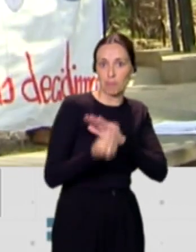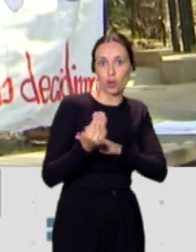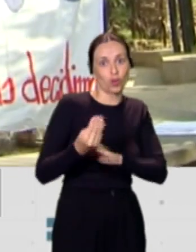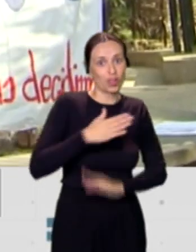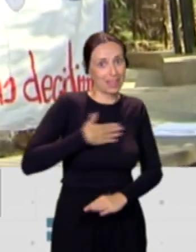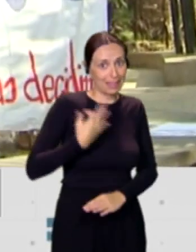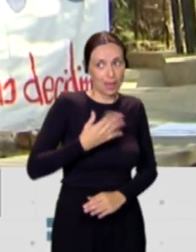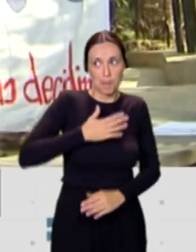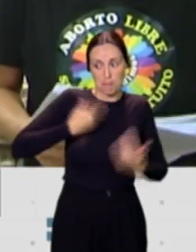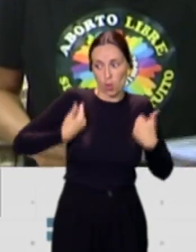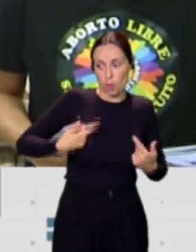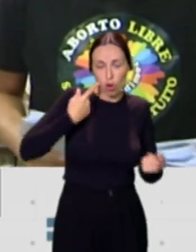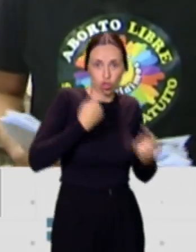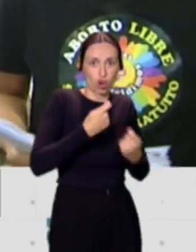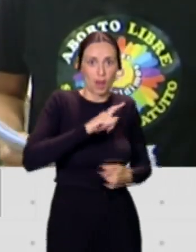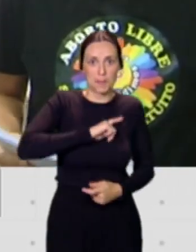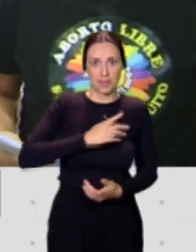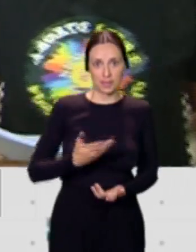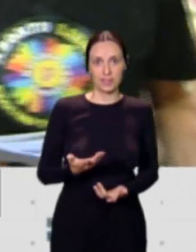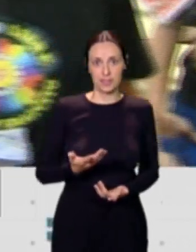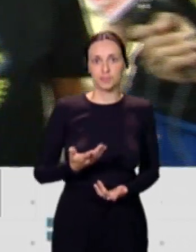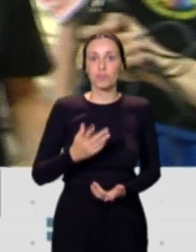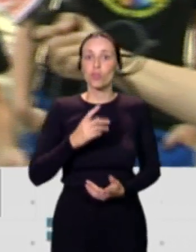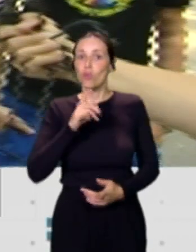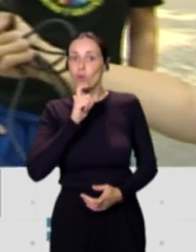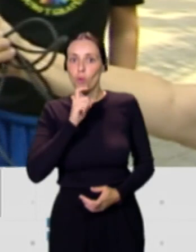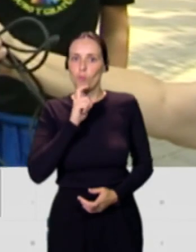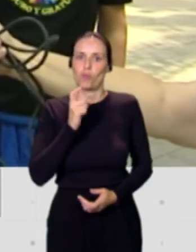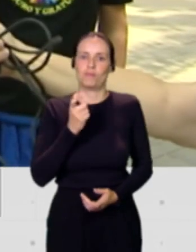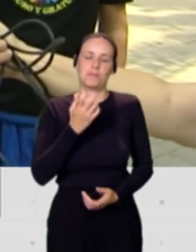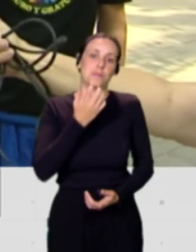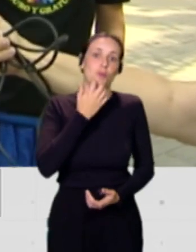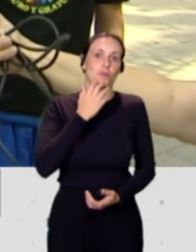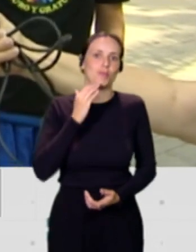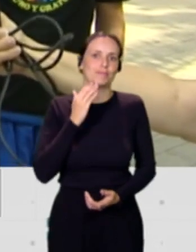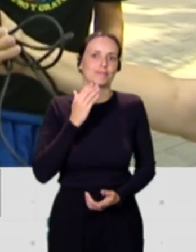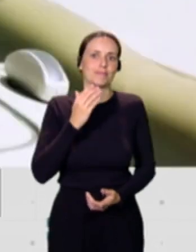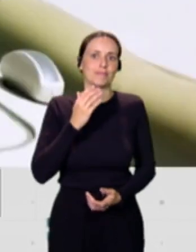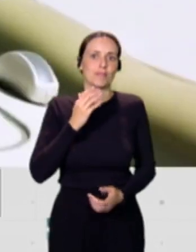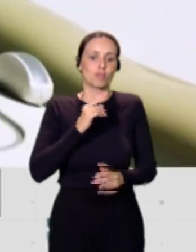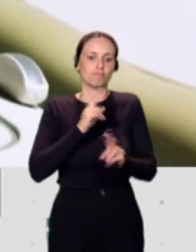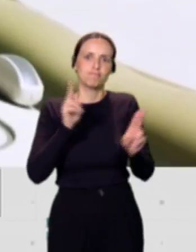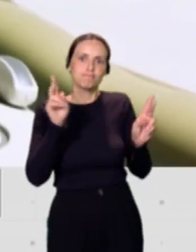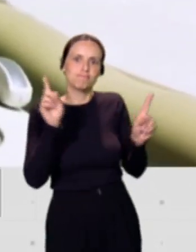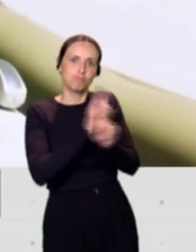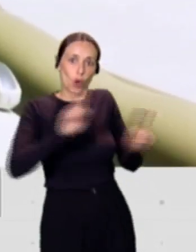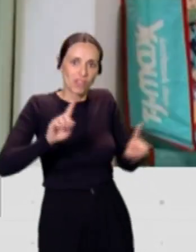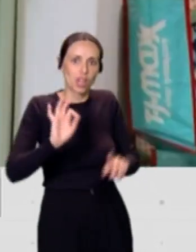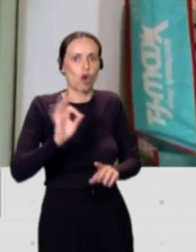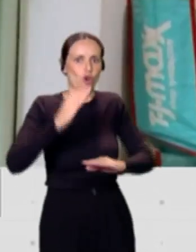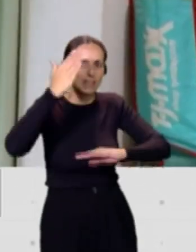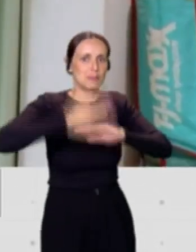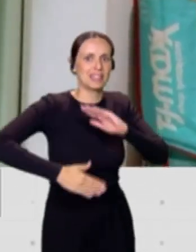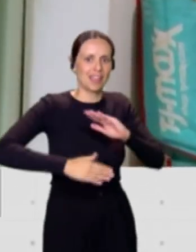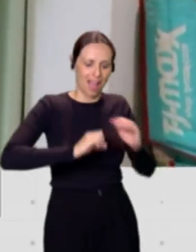cuerpos y la manera de hacerlo es entre otras prohibiendo o restringiendo el derecho al